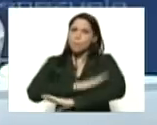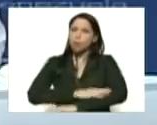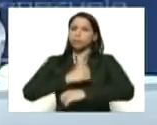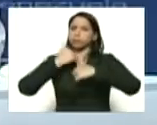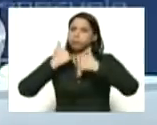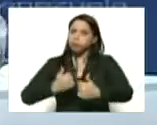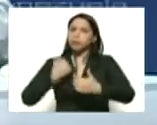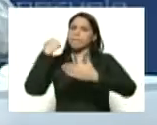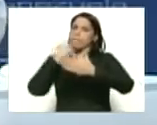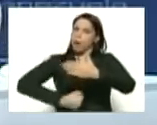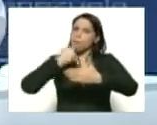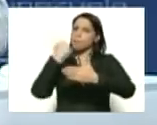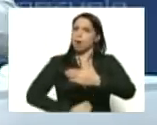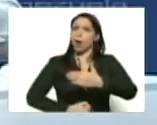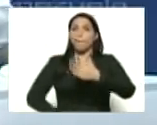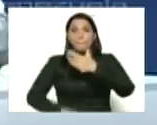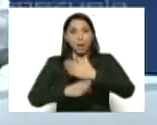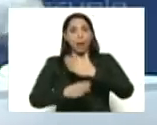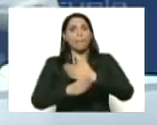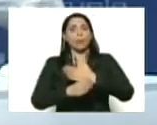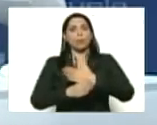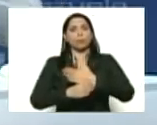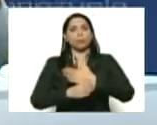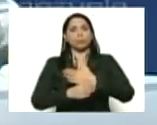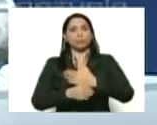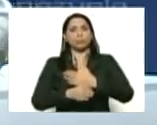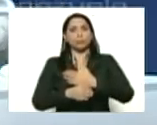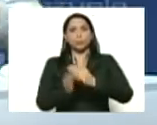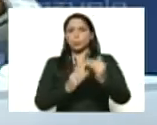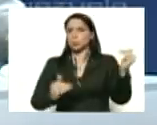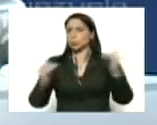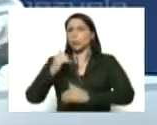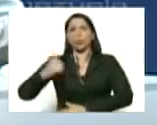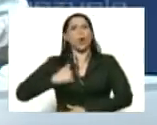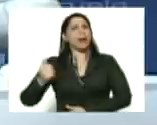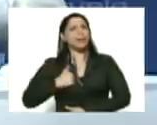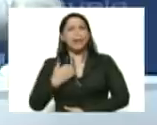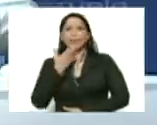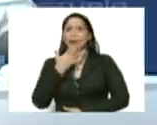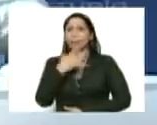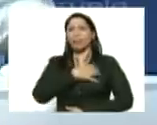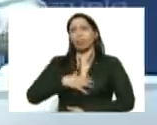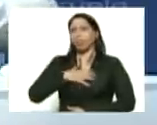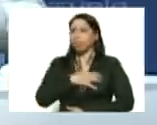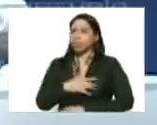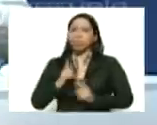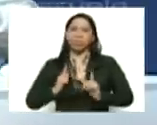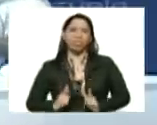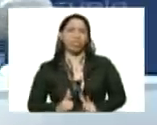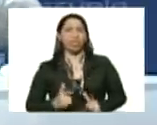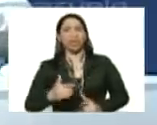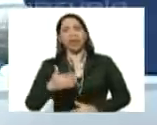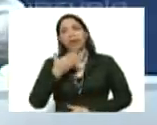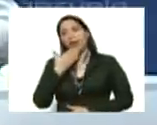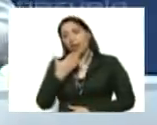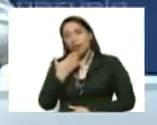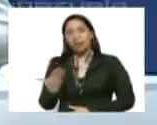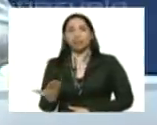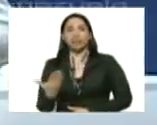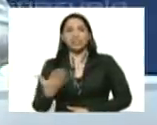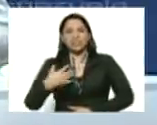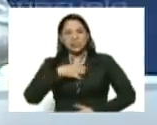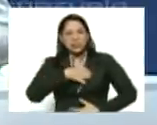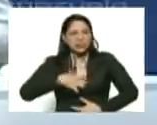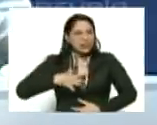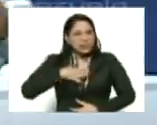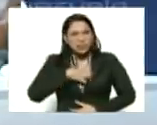empeño. Vamos a sobreponer cualquier estado de ánimo que tengamos, de aburrimiento, de cansancio, de rabia.